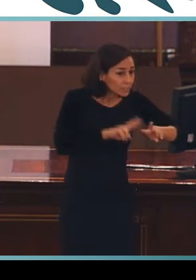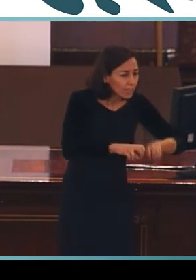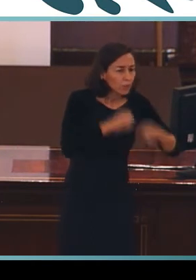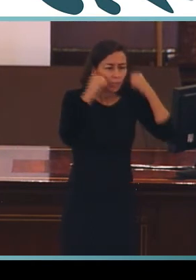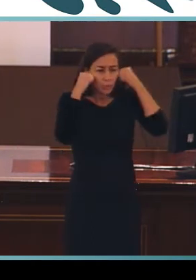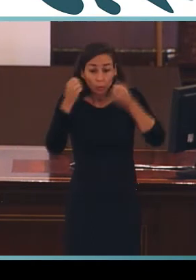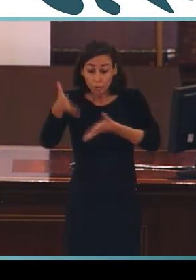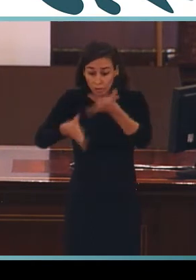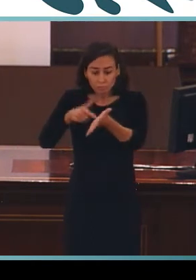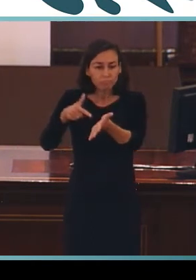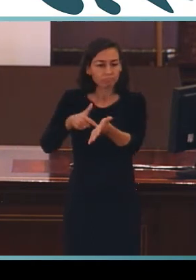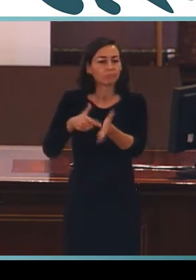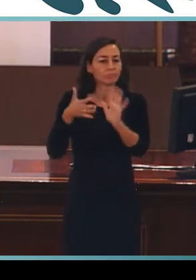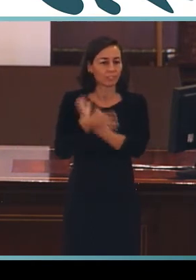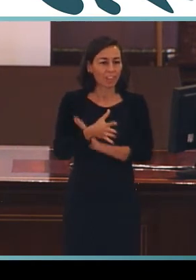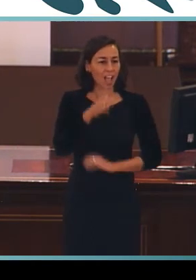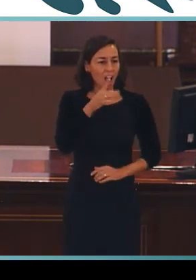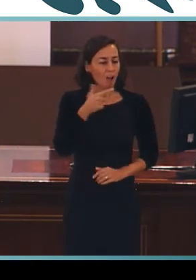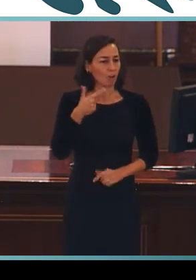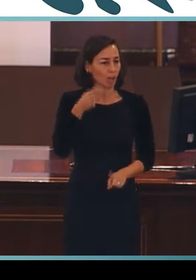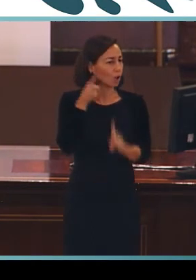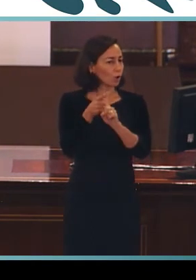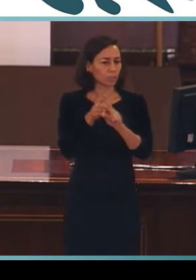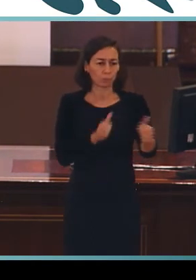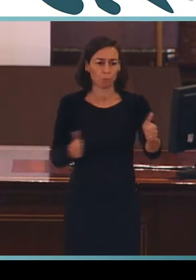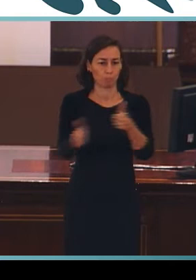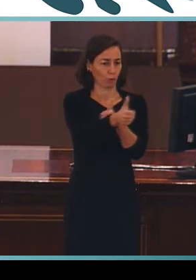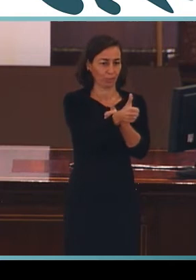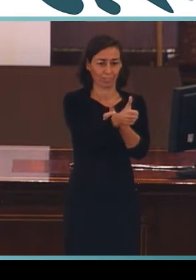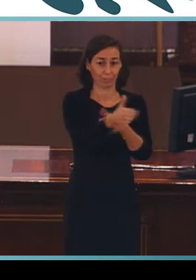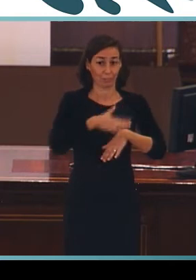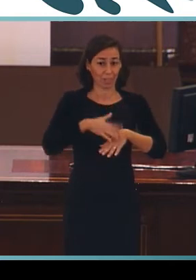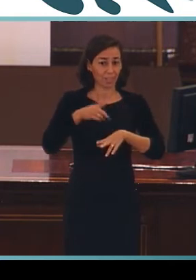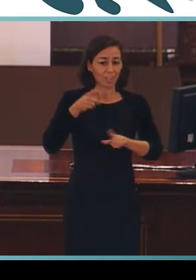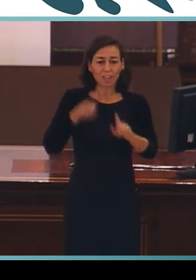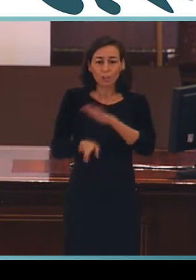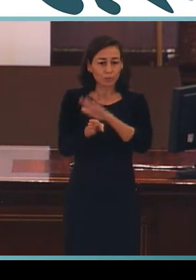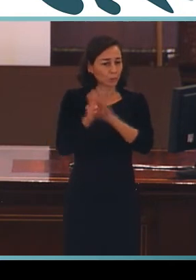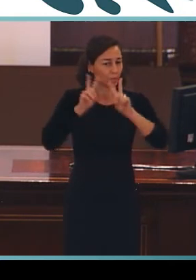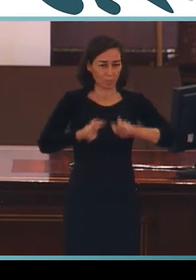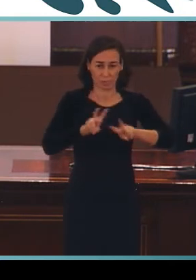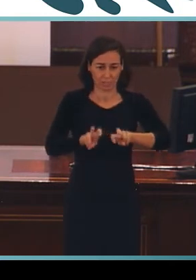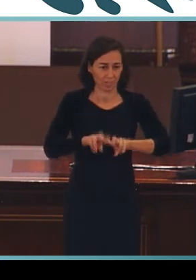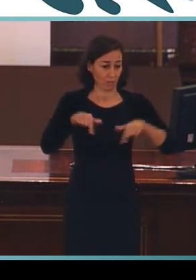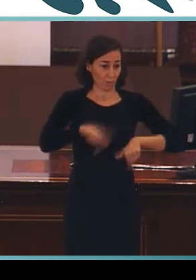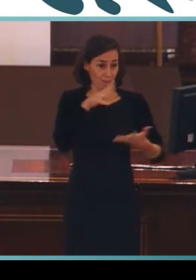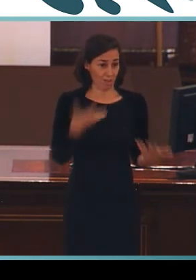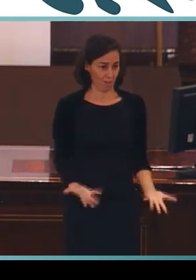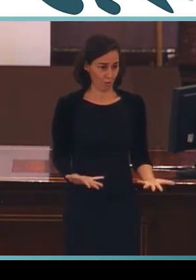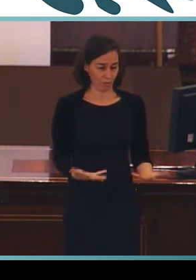de signos está pasando a ocupar el lugar central que merece en las investigaciones lingüísticas de hoy en día,